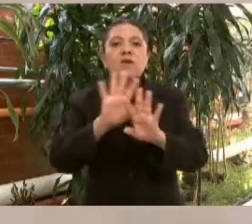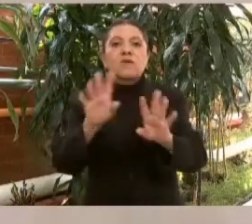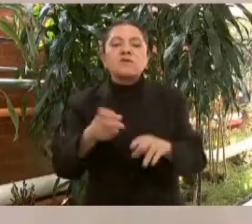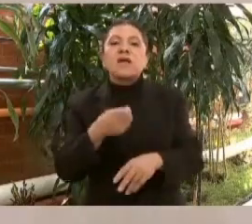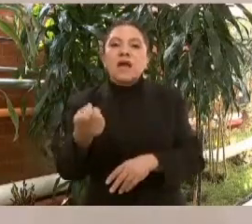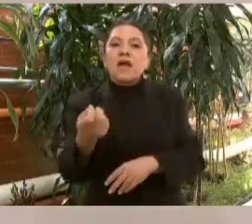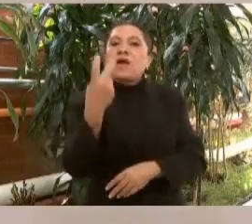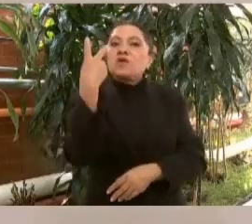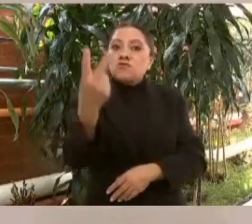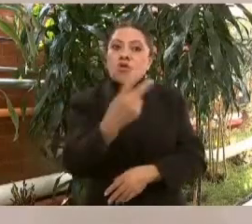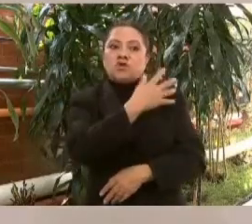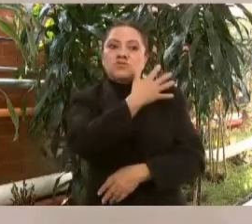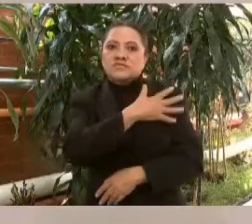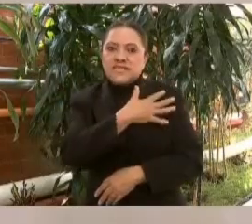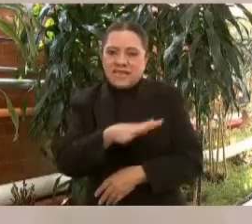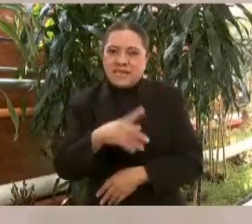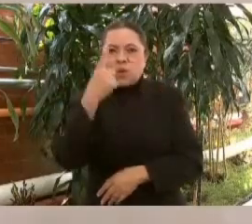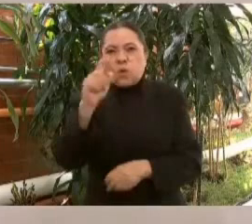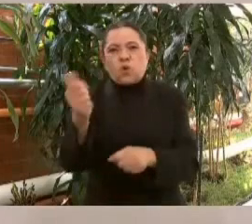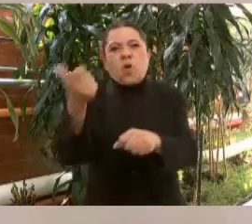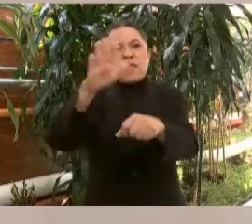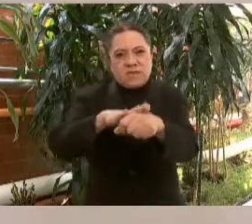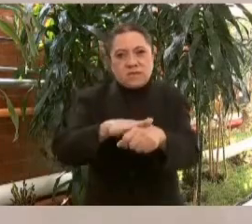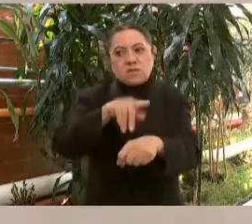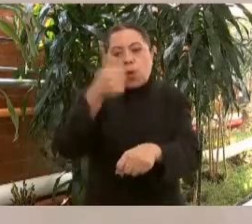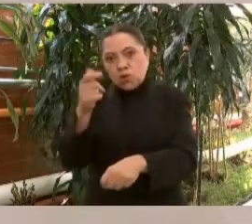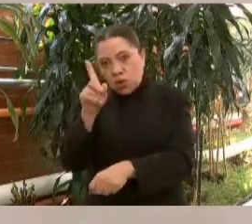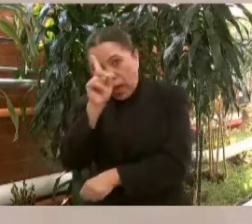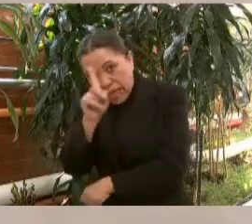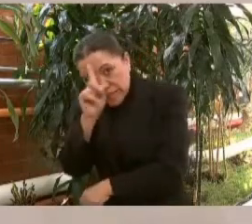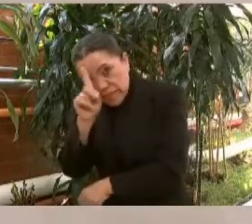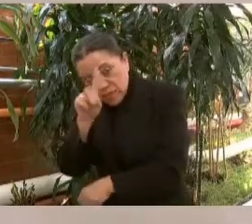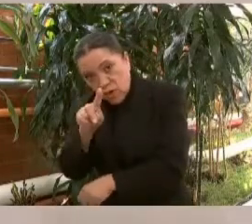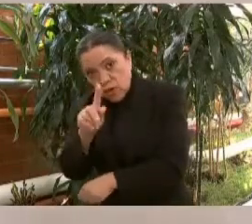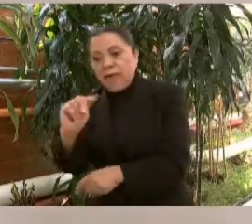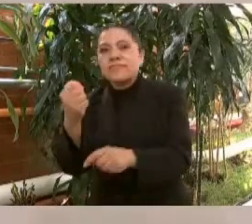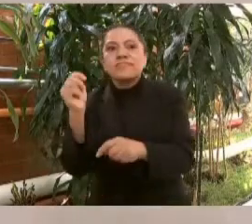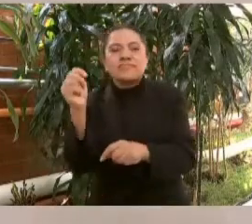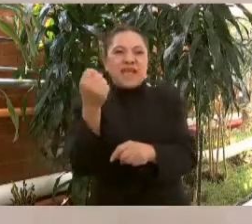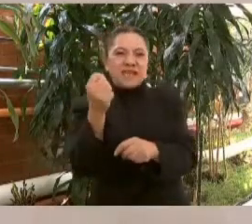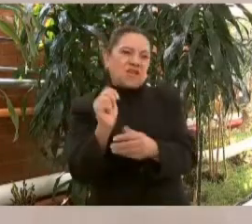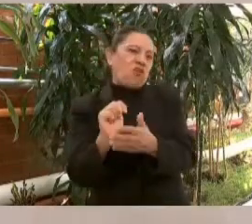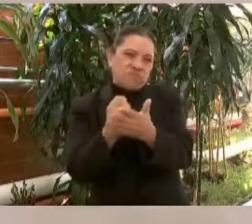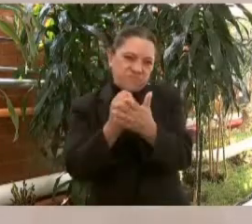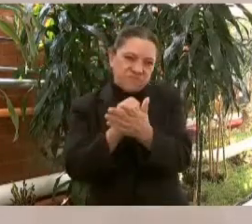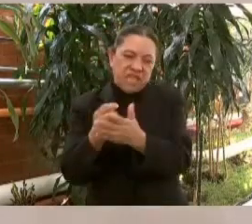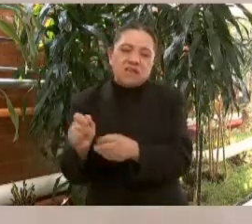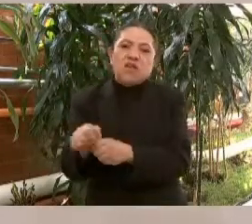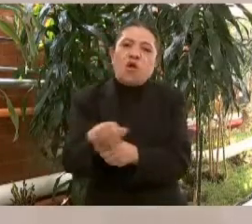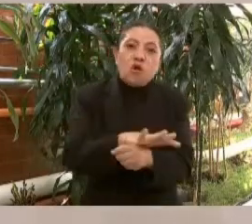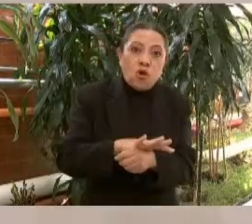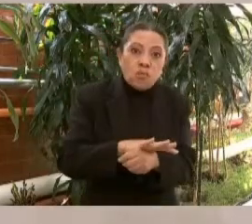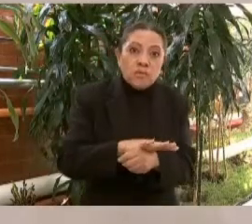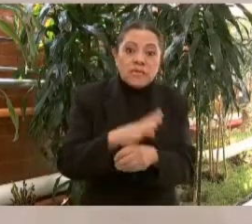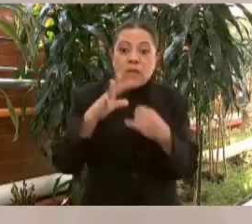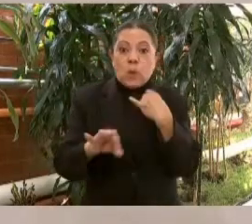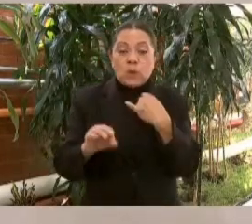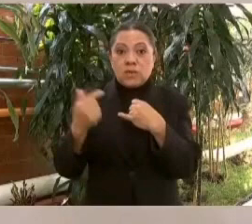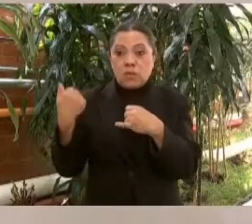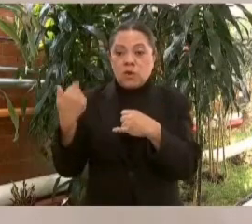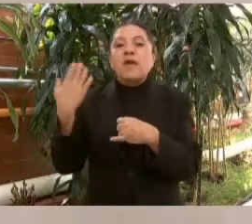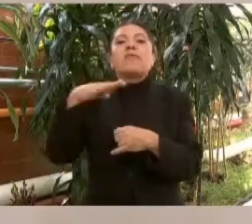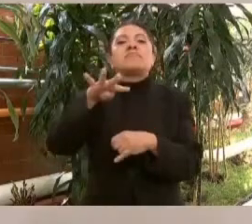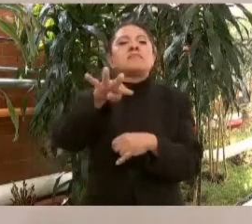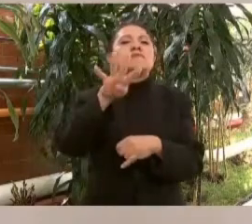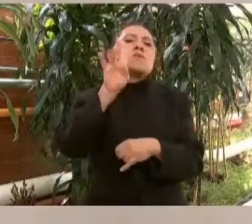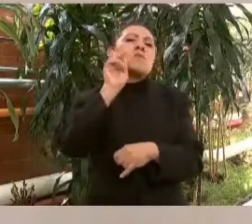coroneles, uno administrador y otro asesor técnico COVID, este último médico militar. Diecinueve mujeres y hombres